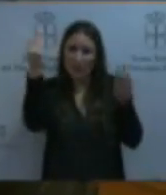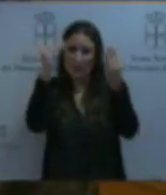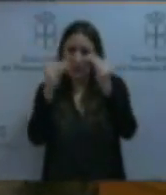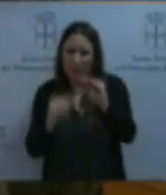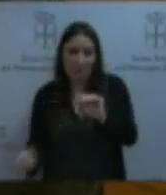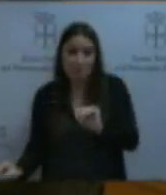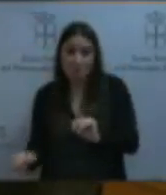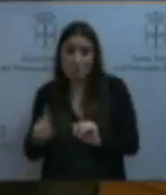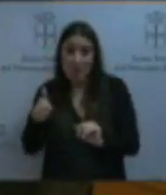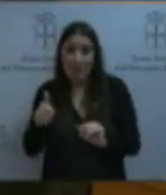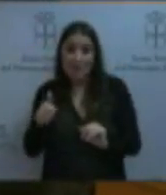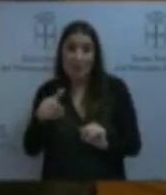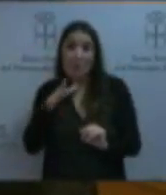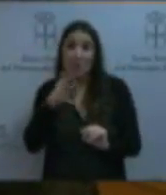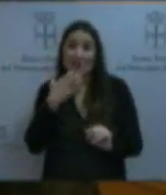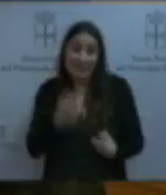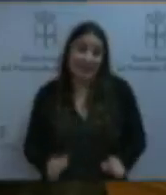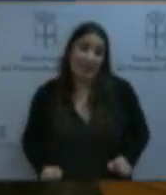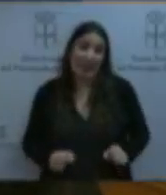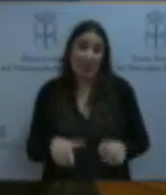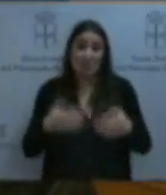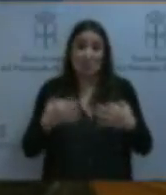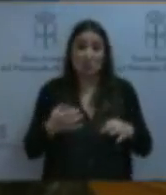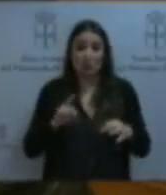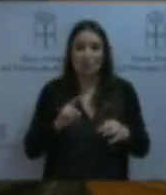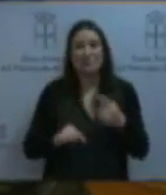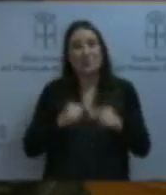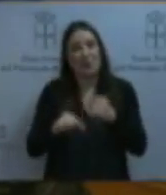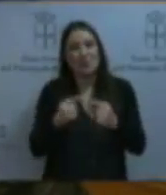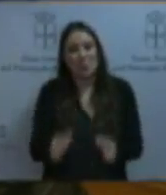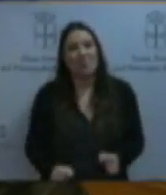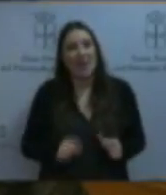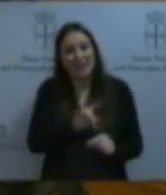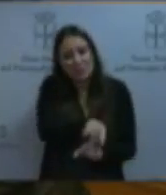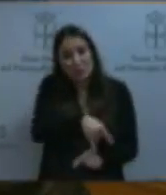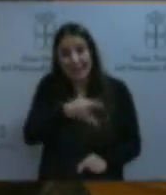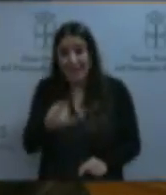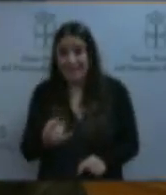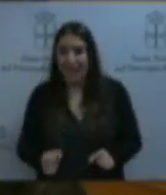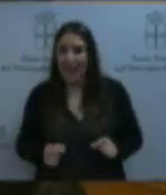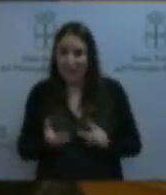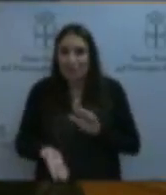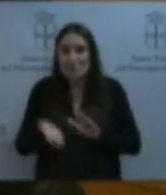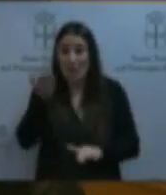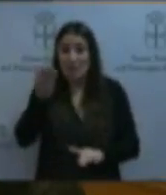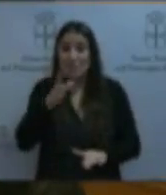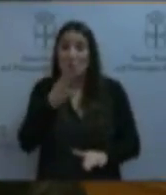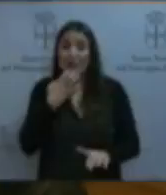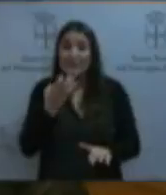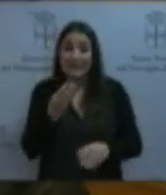no acometer gastos ordinarios provocan gastos extraordinarios más costosos, porque la inacción